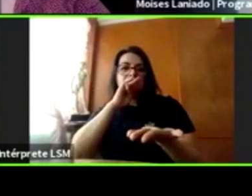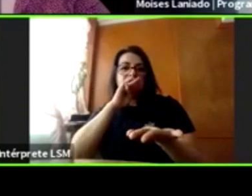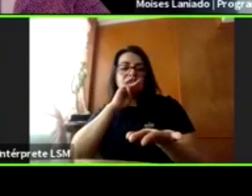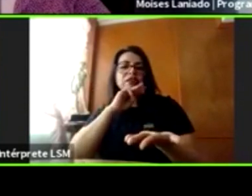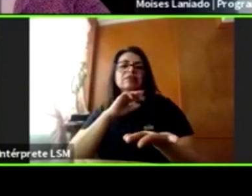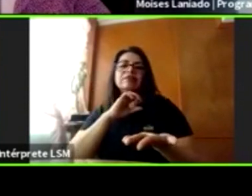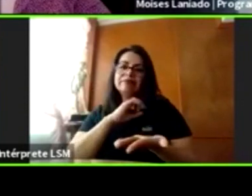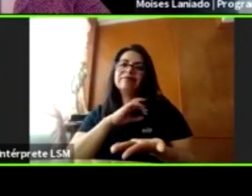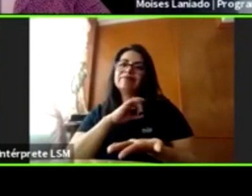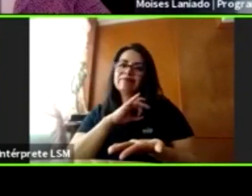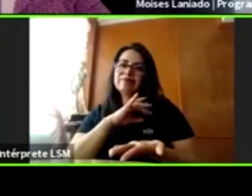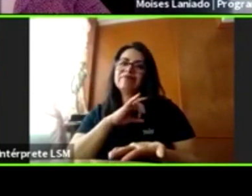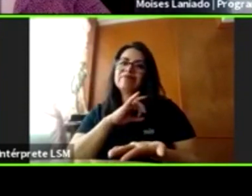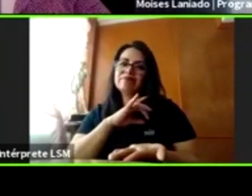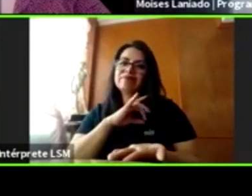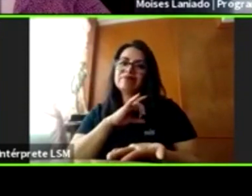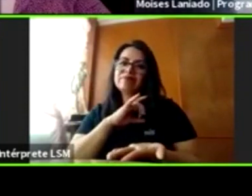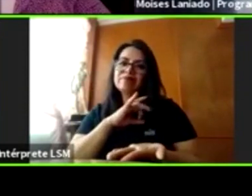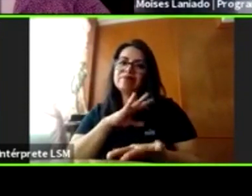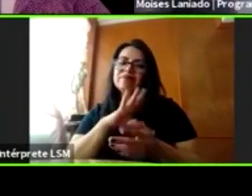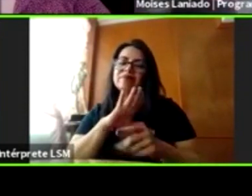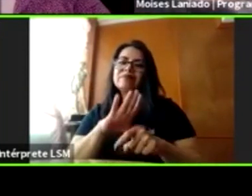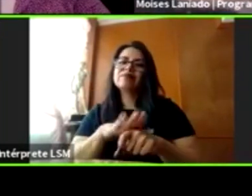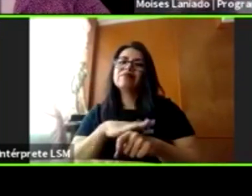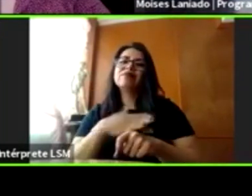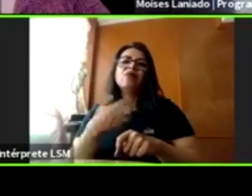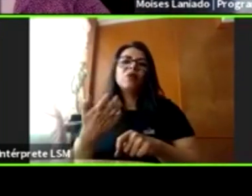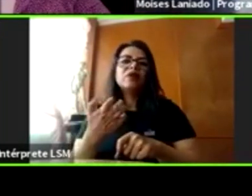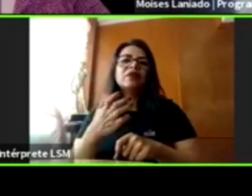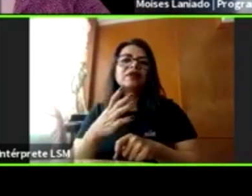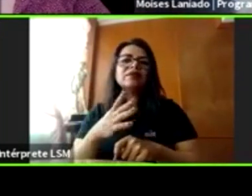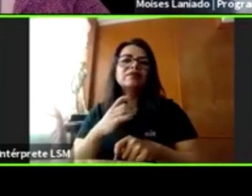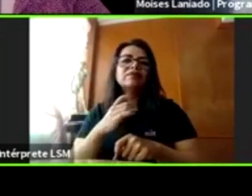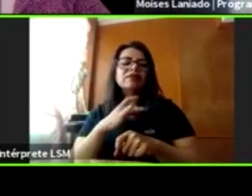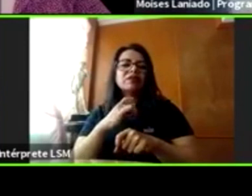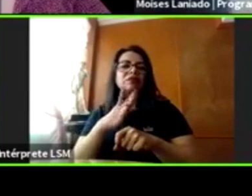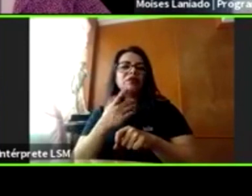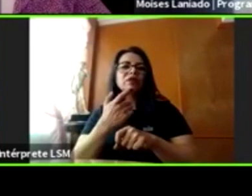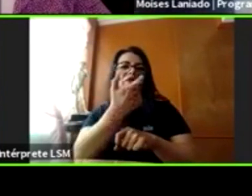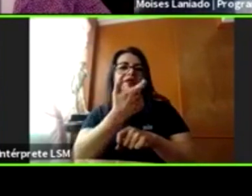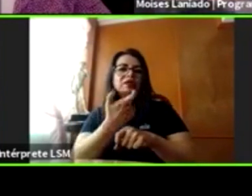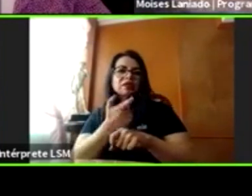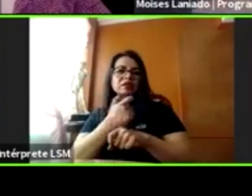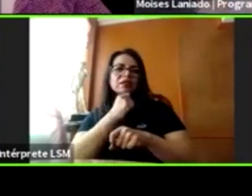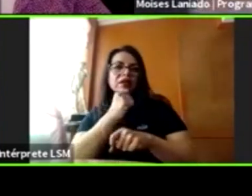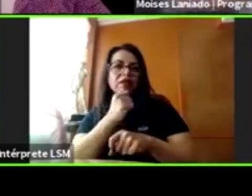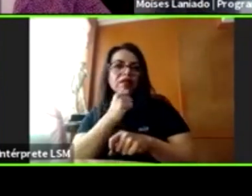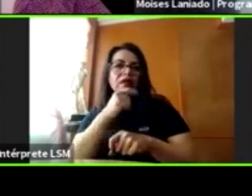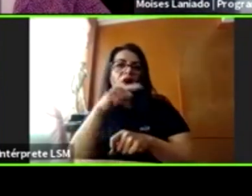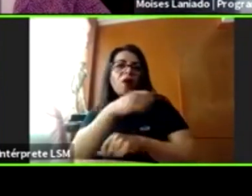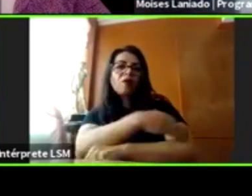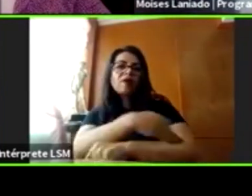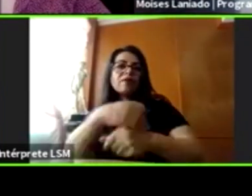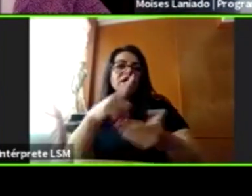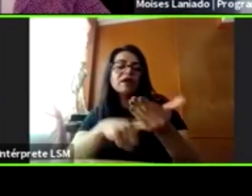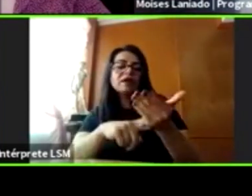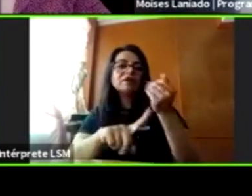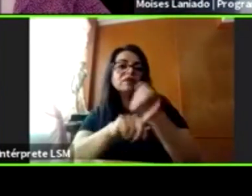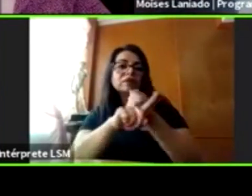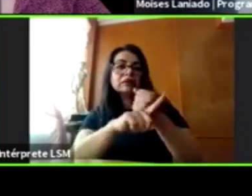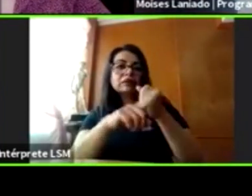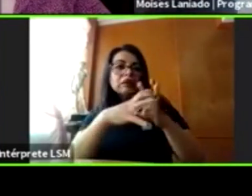Como, por ejemplo, perder el sustento económico, provocar un problema muy grande en la familia, provocar la ruptura